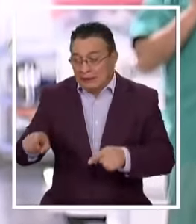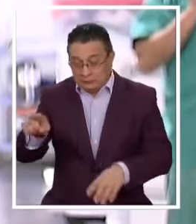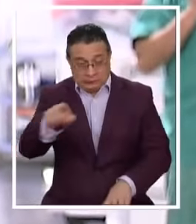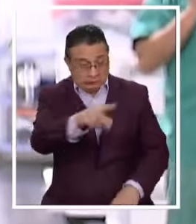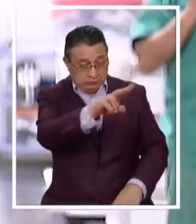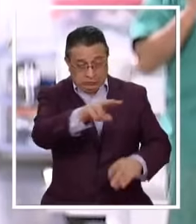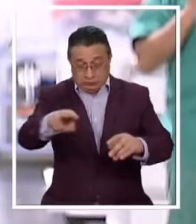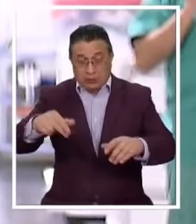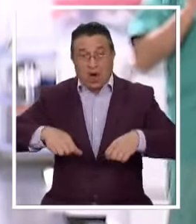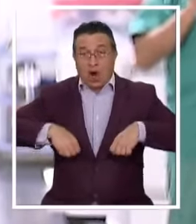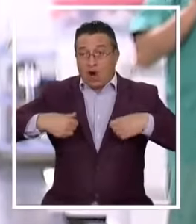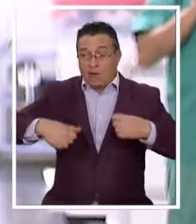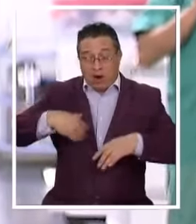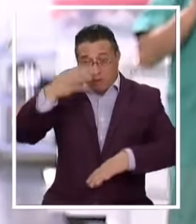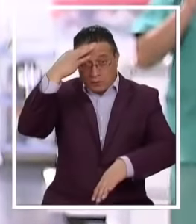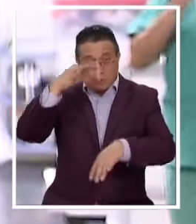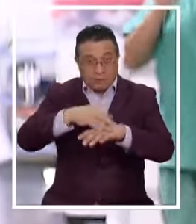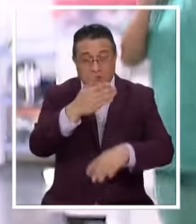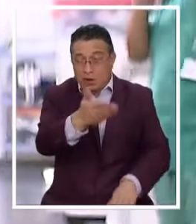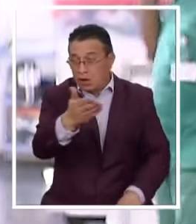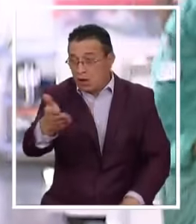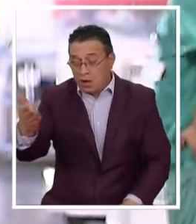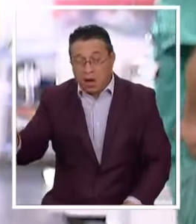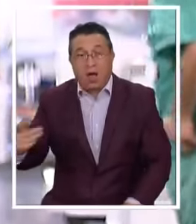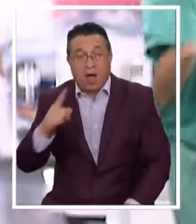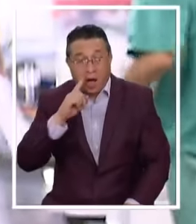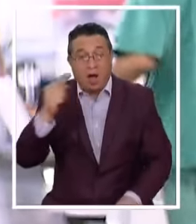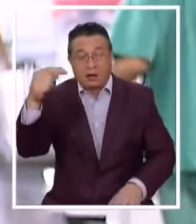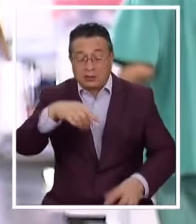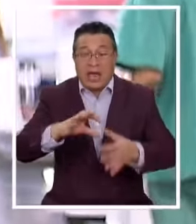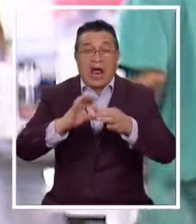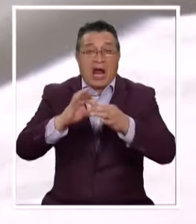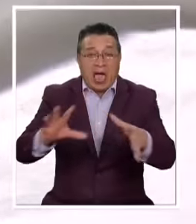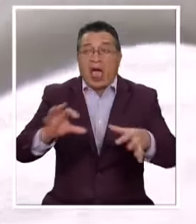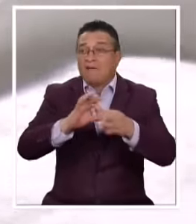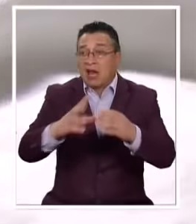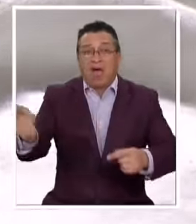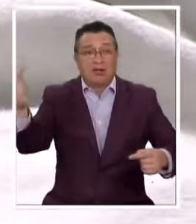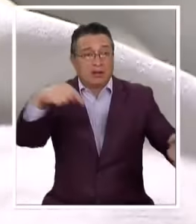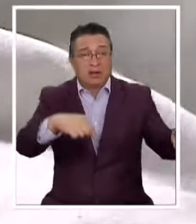pacientes Cada vez más jóvenes Pacientes que llegan graves